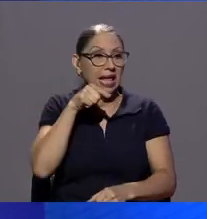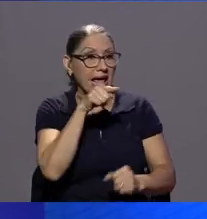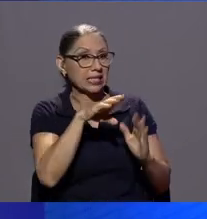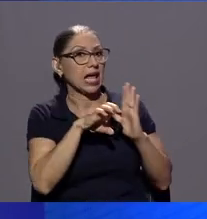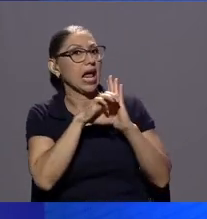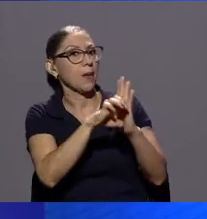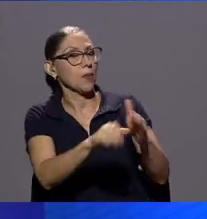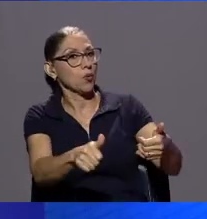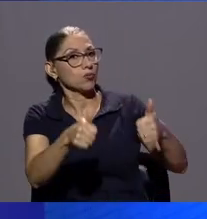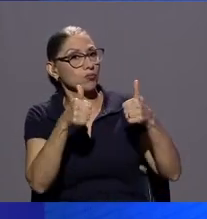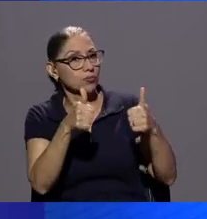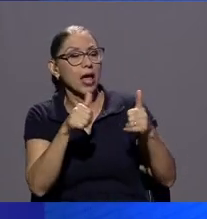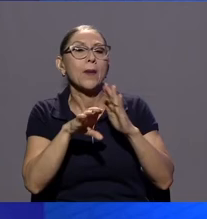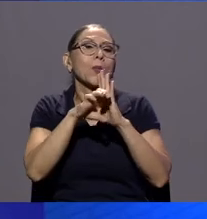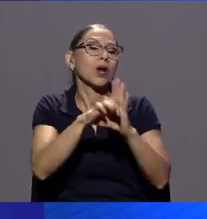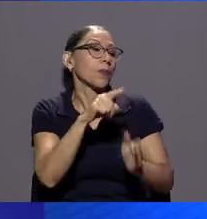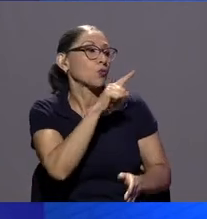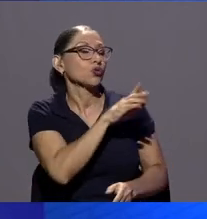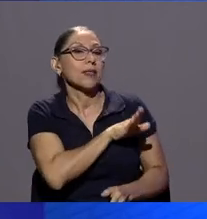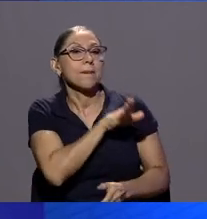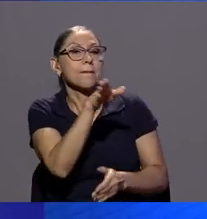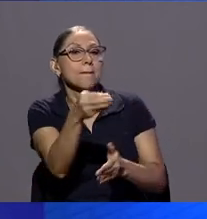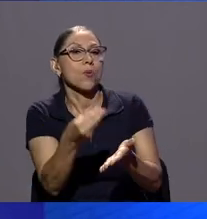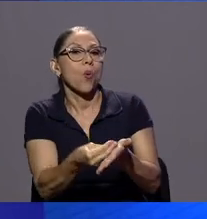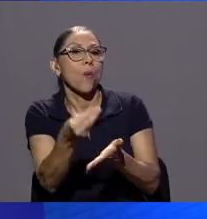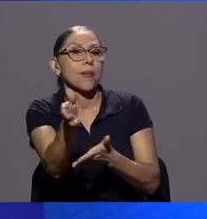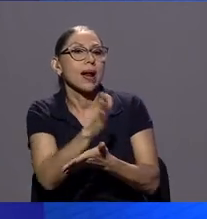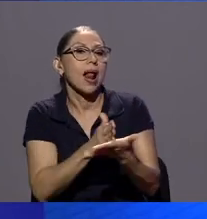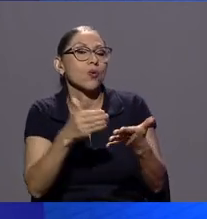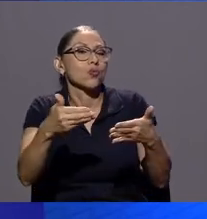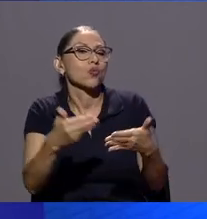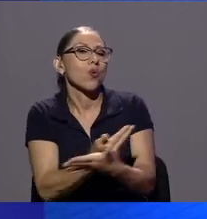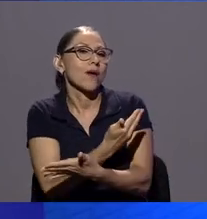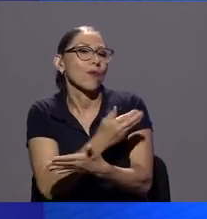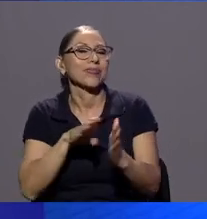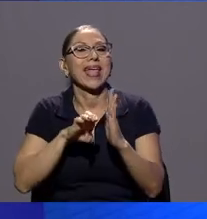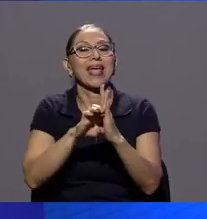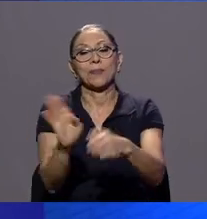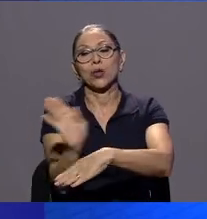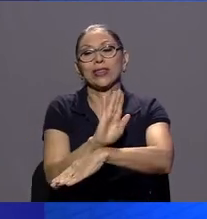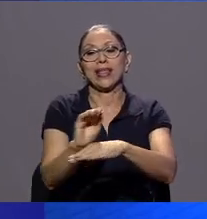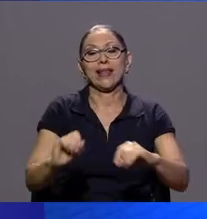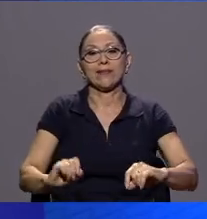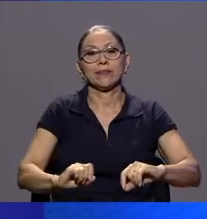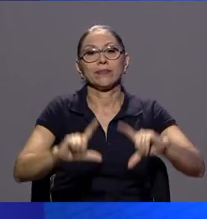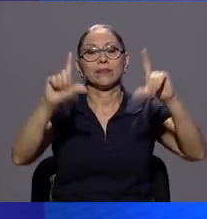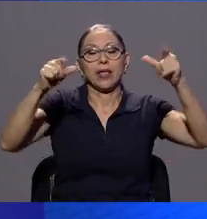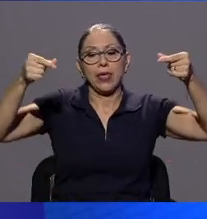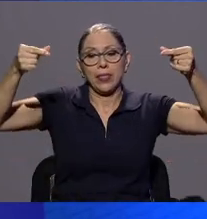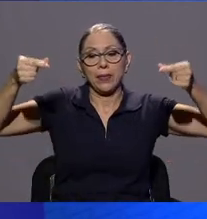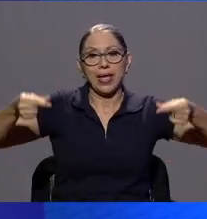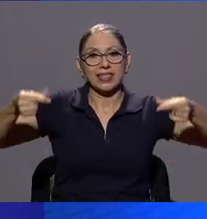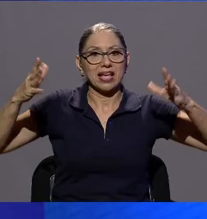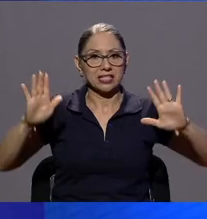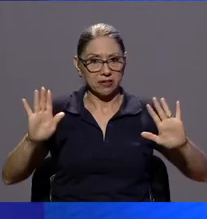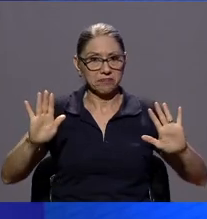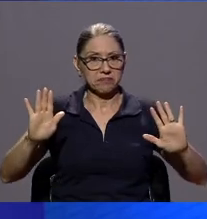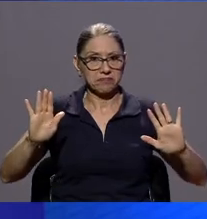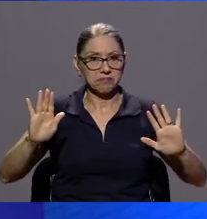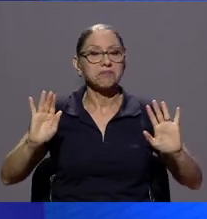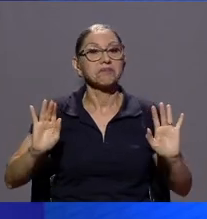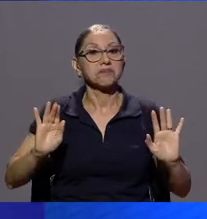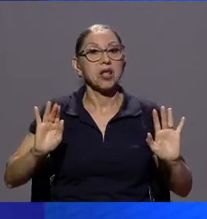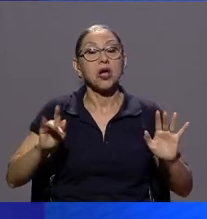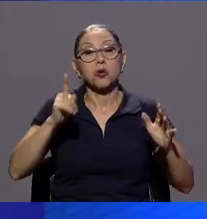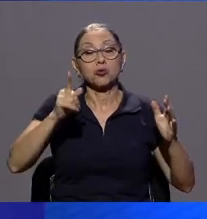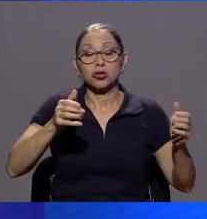llega y compra un artículo nuevo una pantalla por decir algo una pantalla o cualquier cosa llegó a su casa